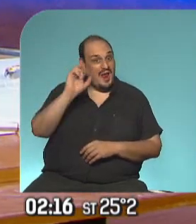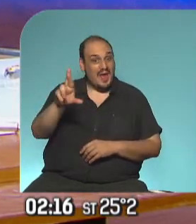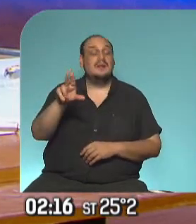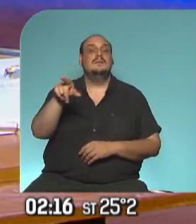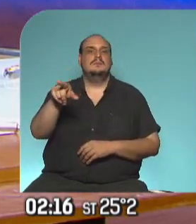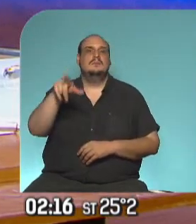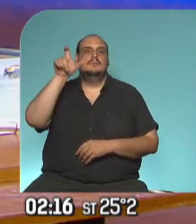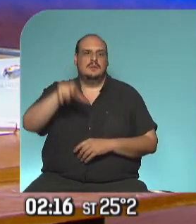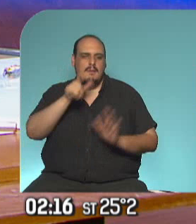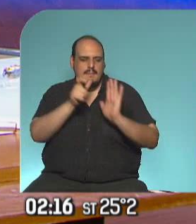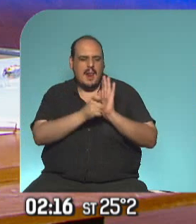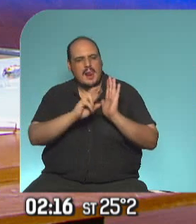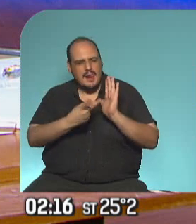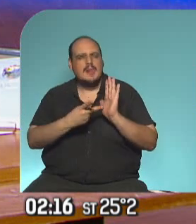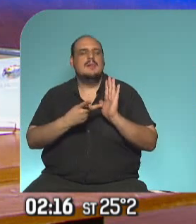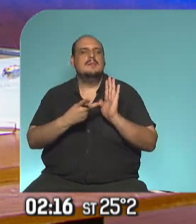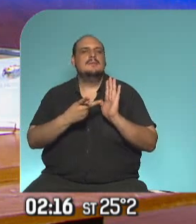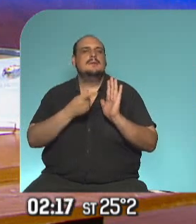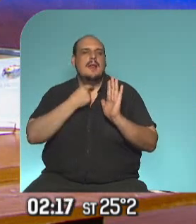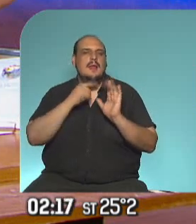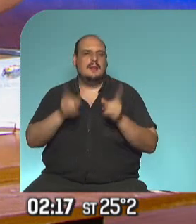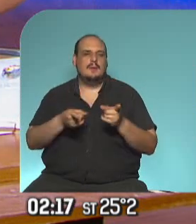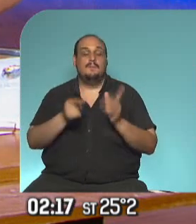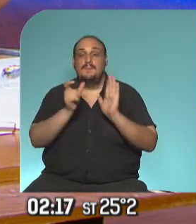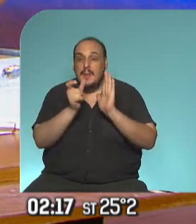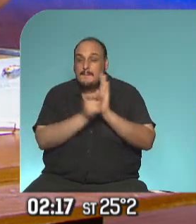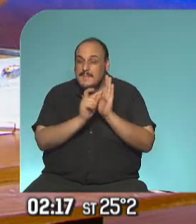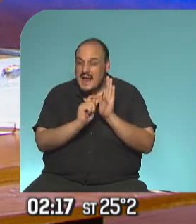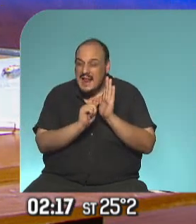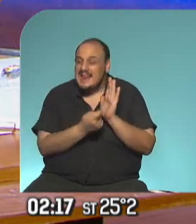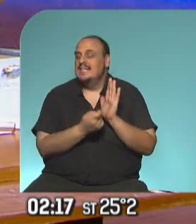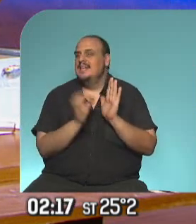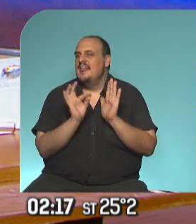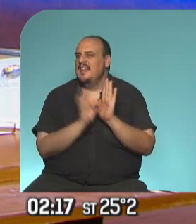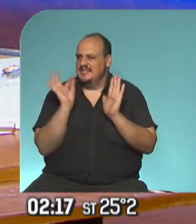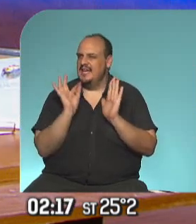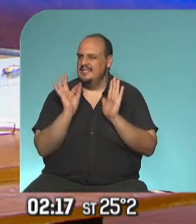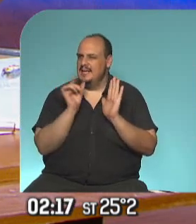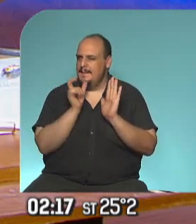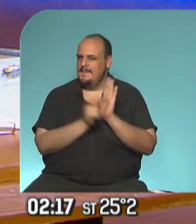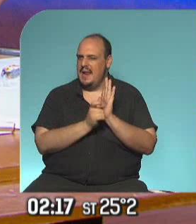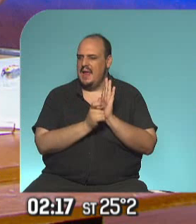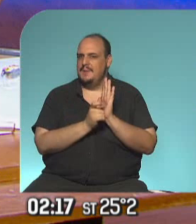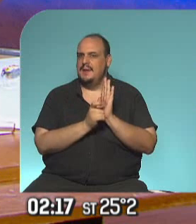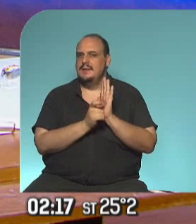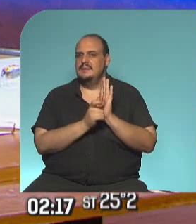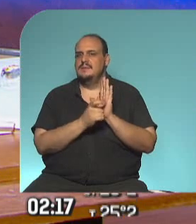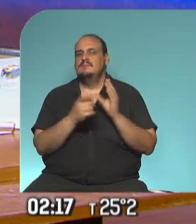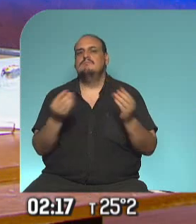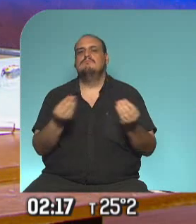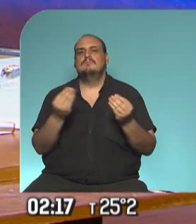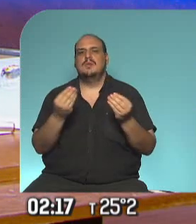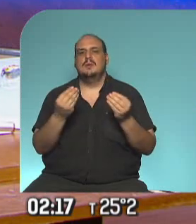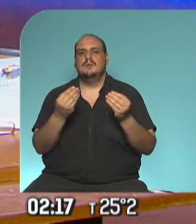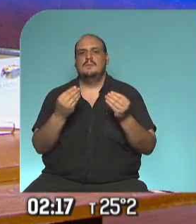esa modificación en la pequeña palabra decimos una pequeña modificación si se quiere en esa palabra ¿por qué? porque todo digamos